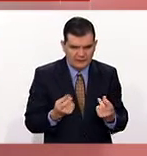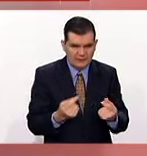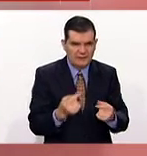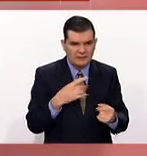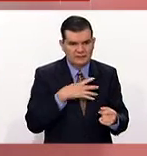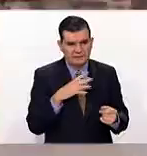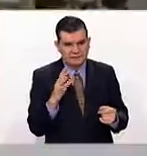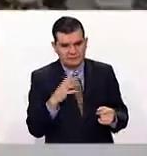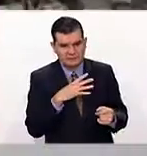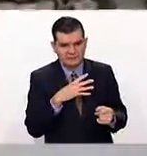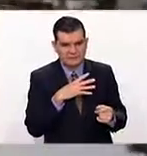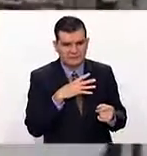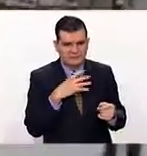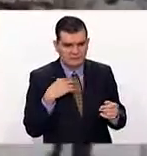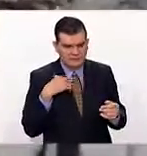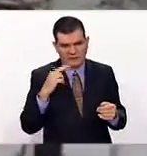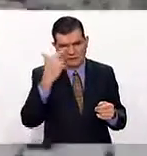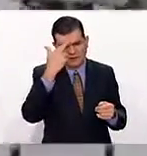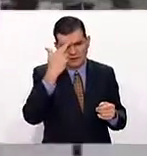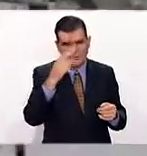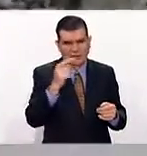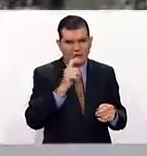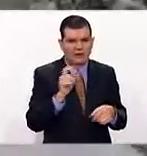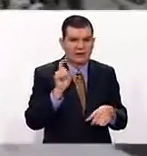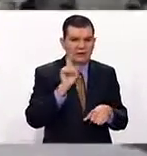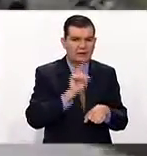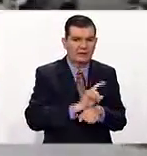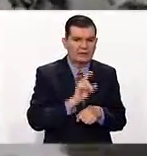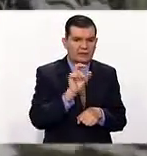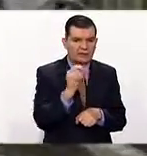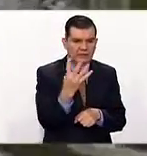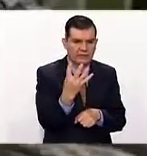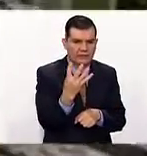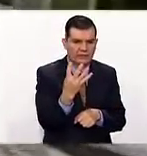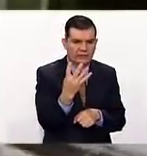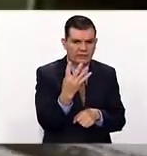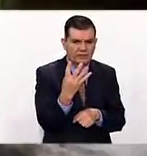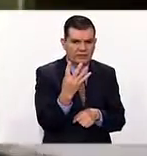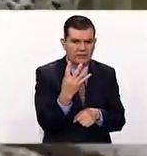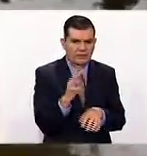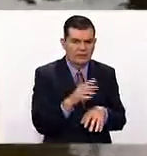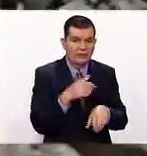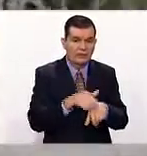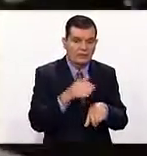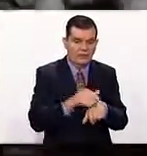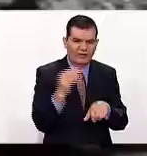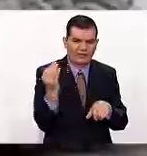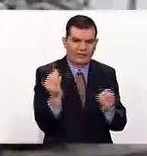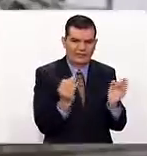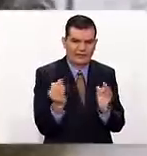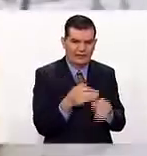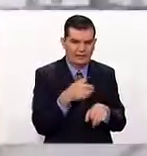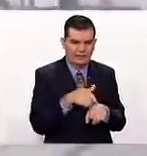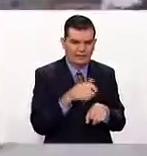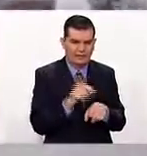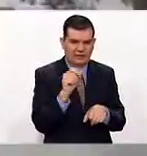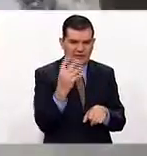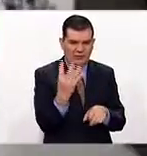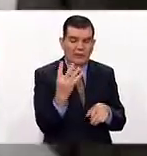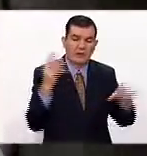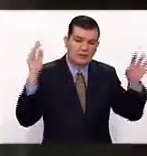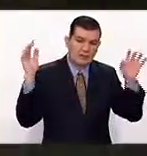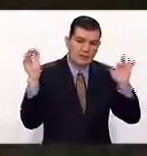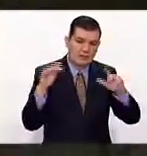Vamos, hay que recordar ya en el 24, gente frío número 24, la quinta tormenta de la